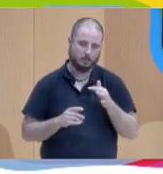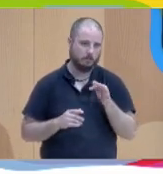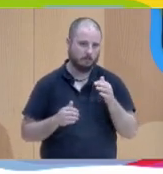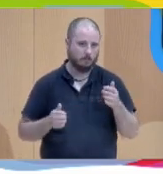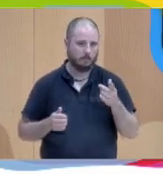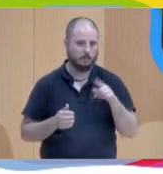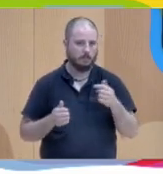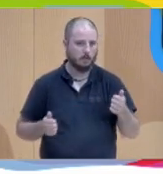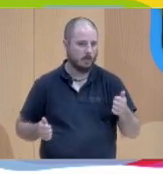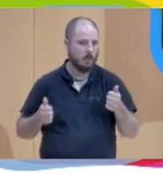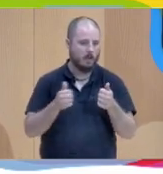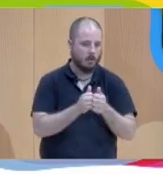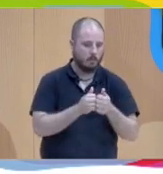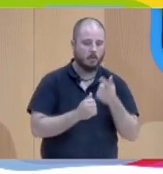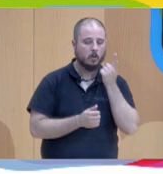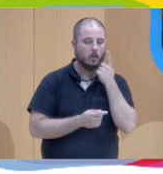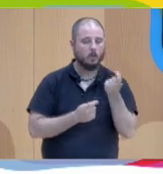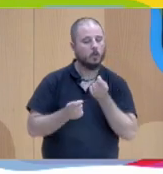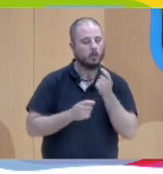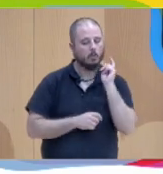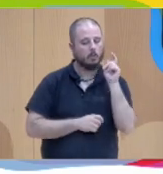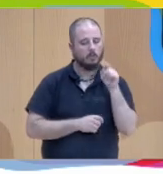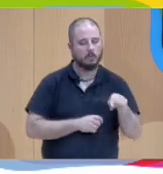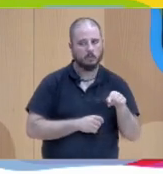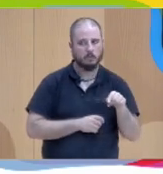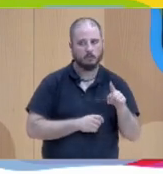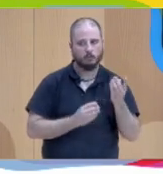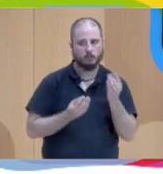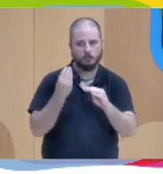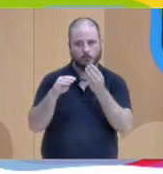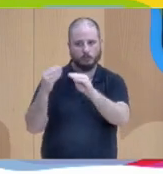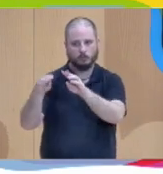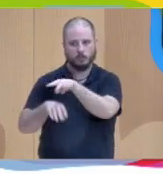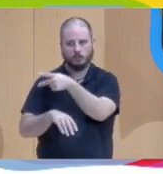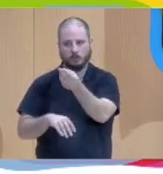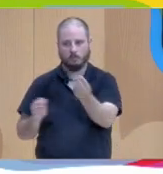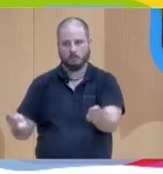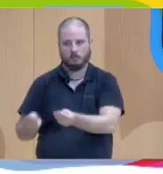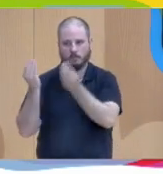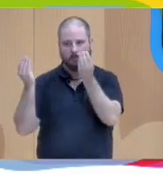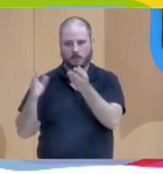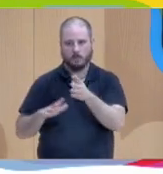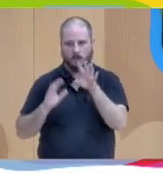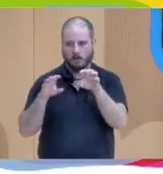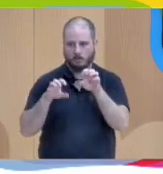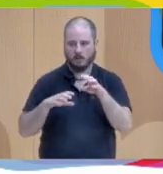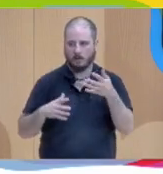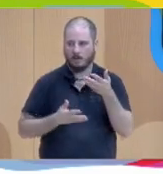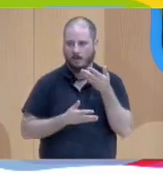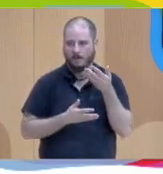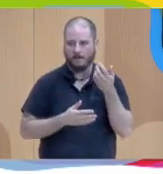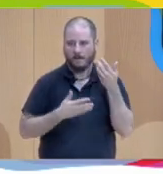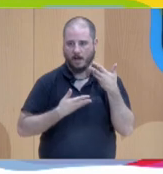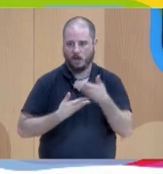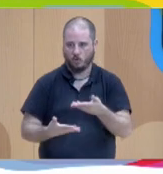y la supervisión de la docente suma en el resultado final es decir favorece totalmente el aprendizaje favorece su